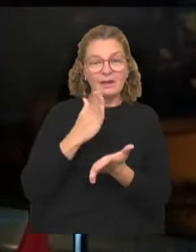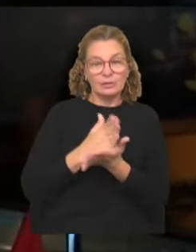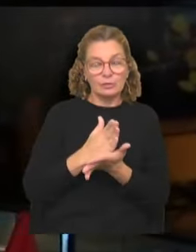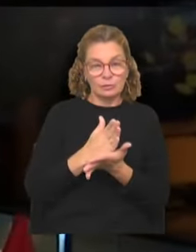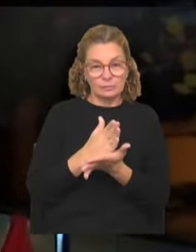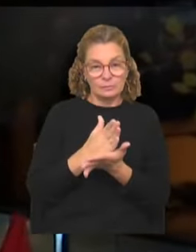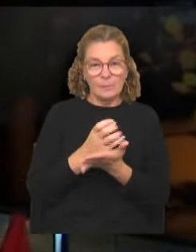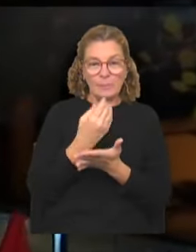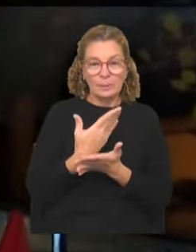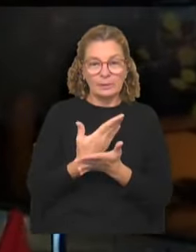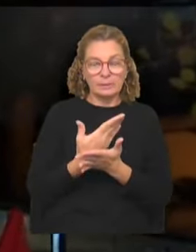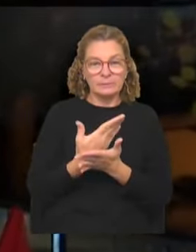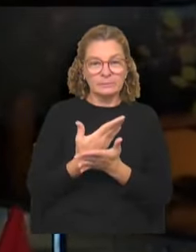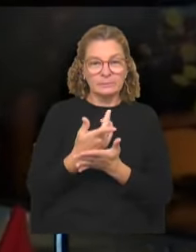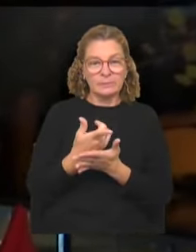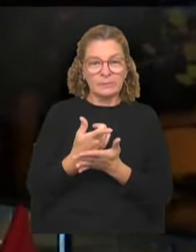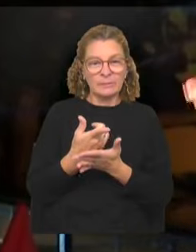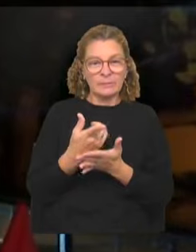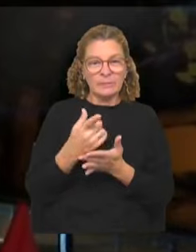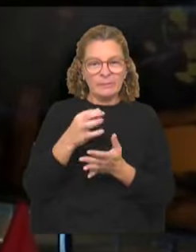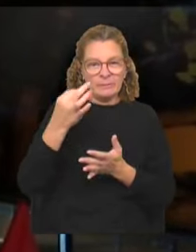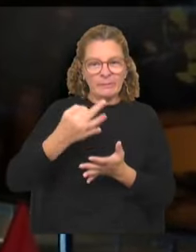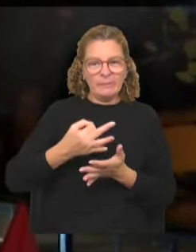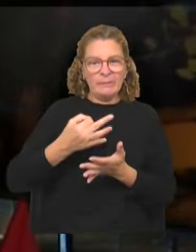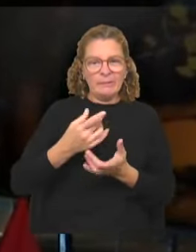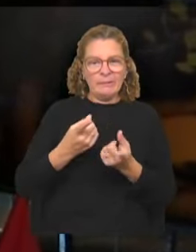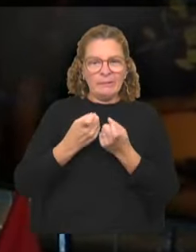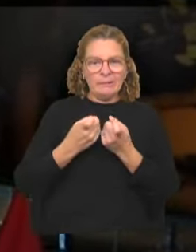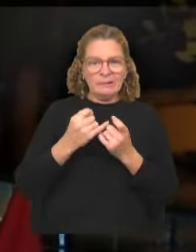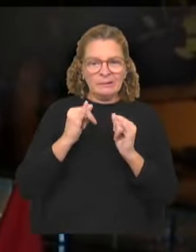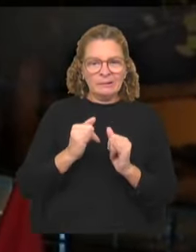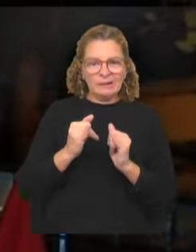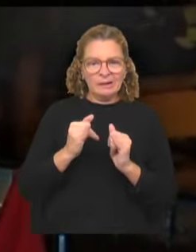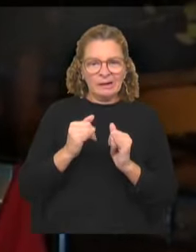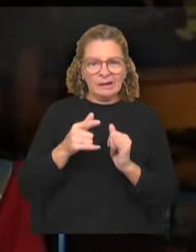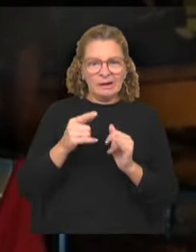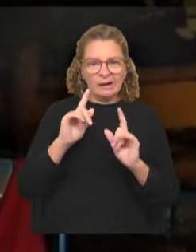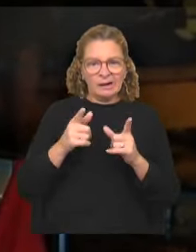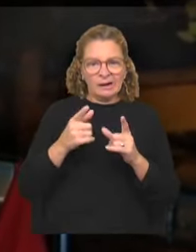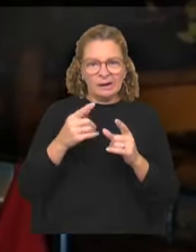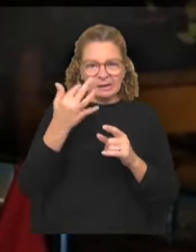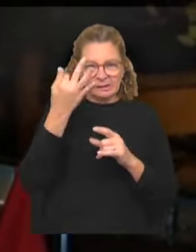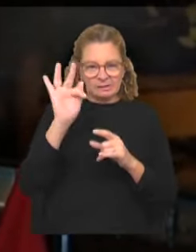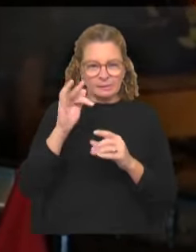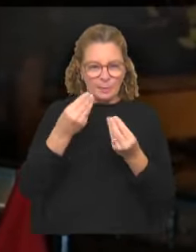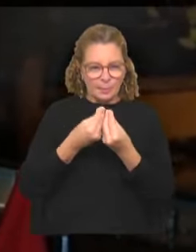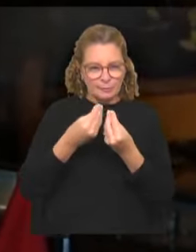porque es ético, es justo, es necesario y es cargado de futuro